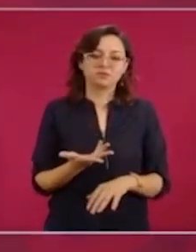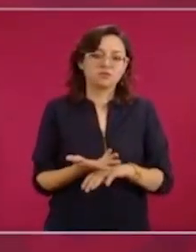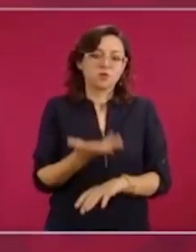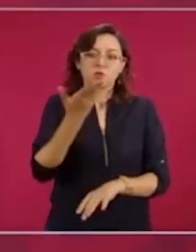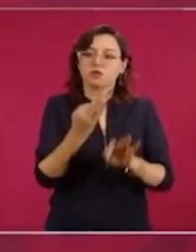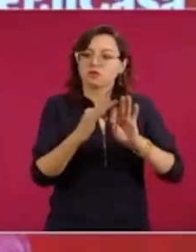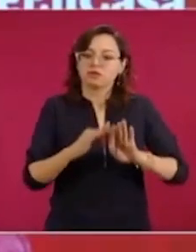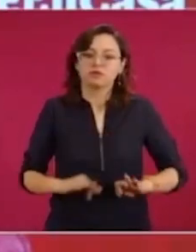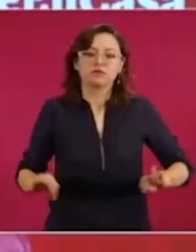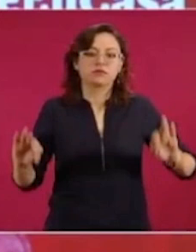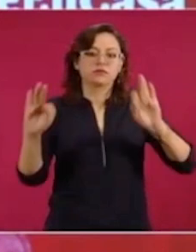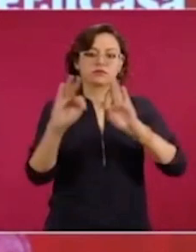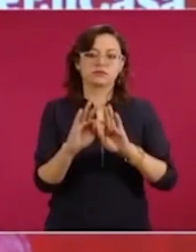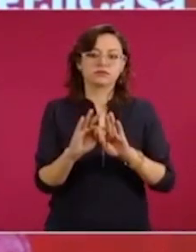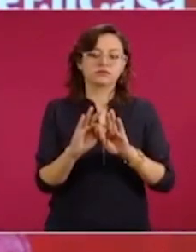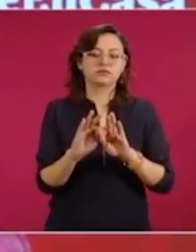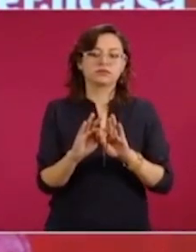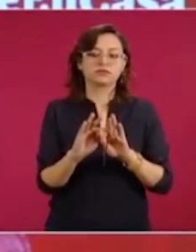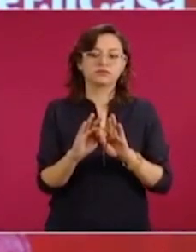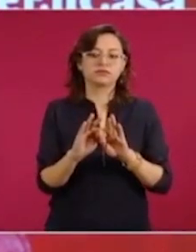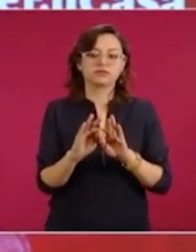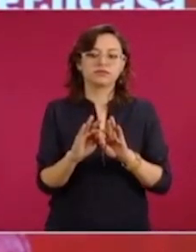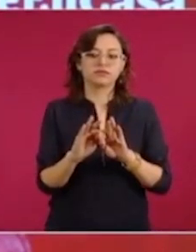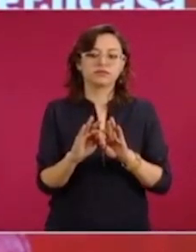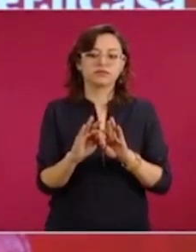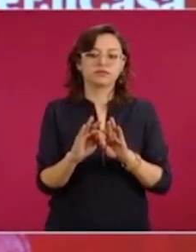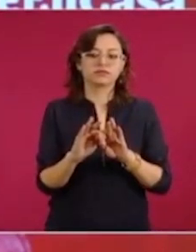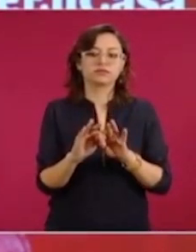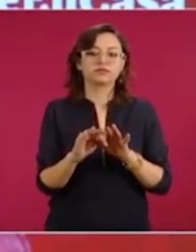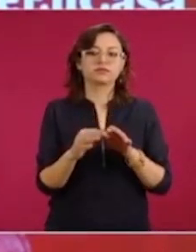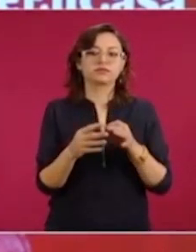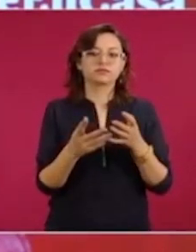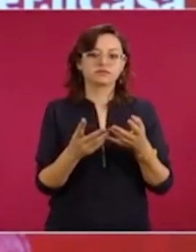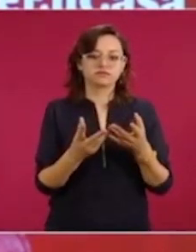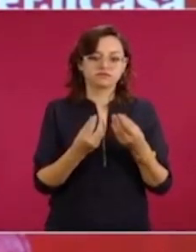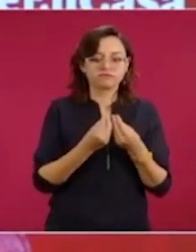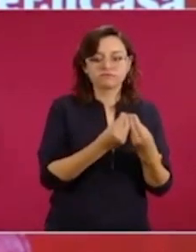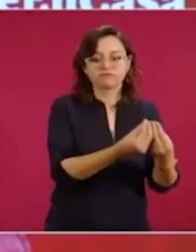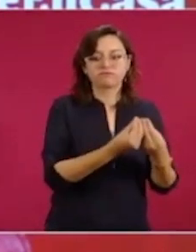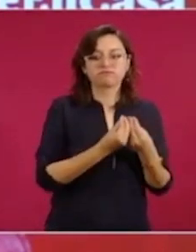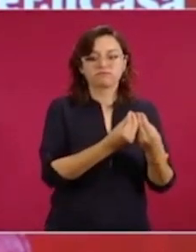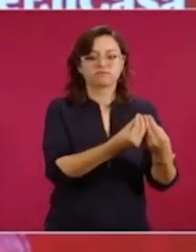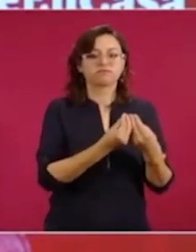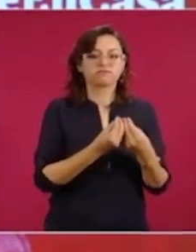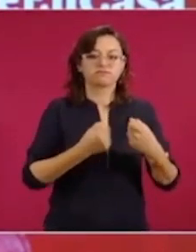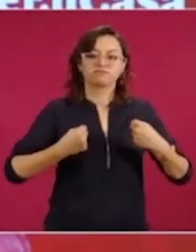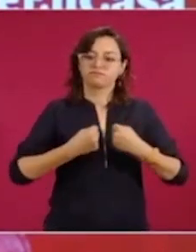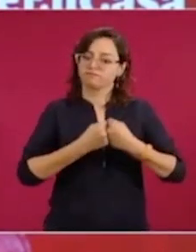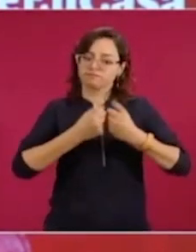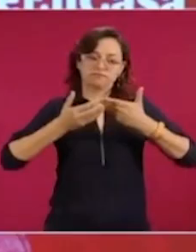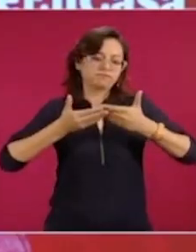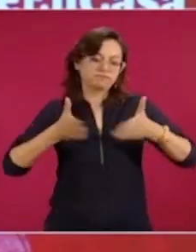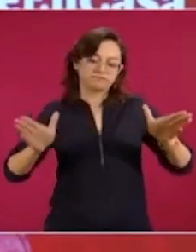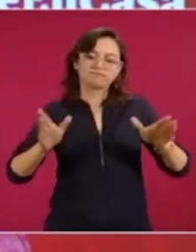que se mantenga abierta la frontera.